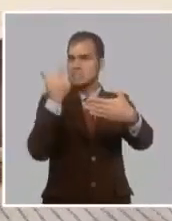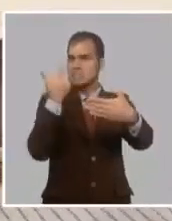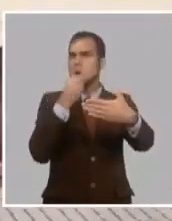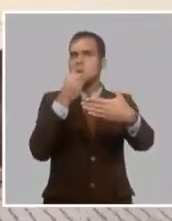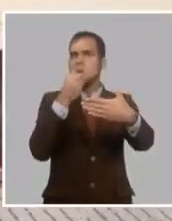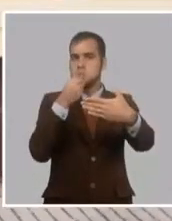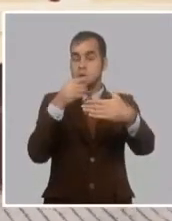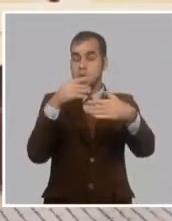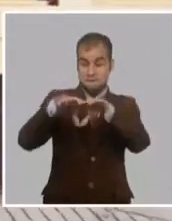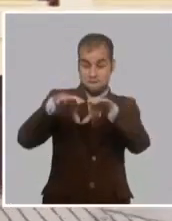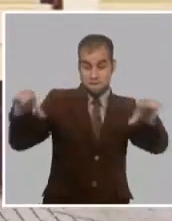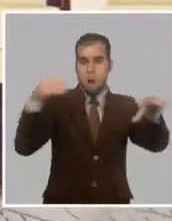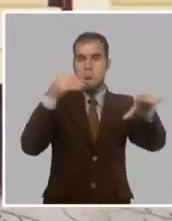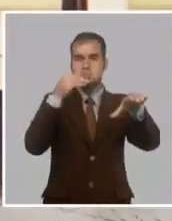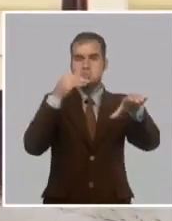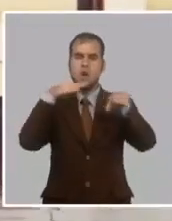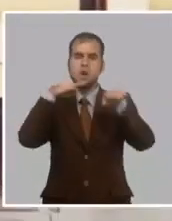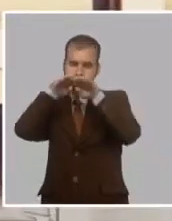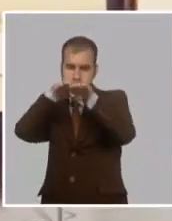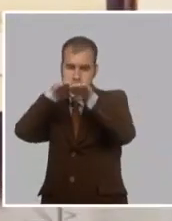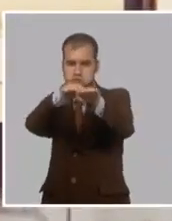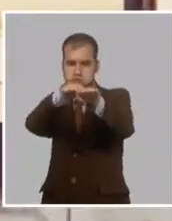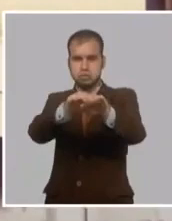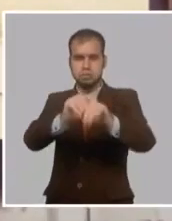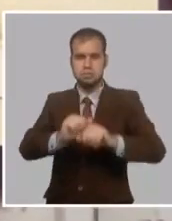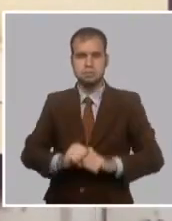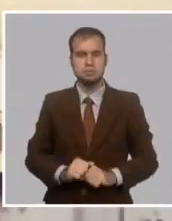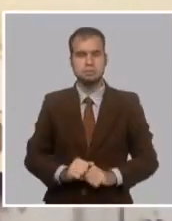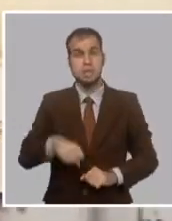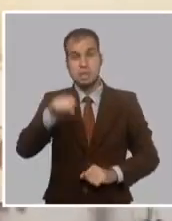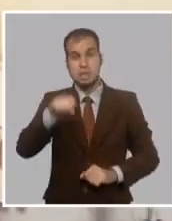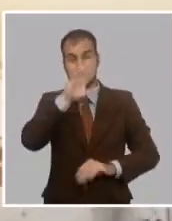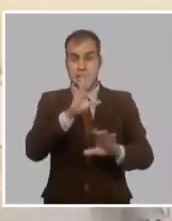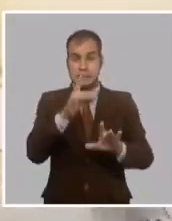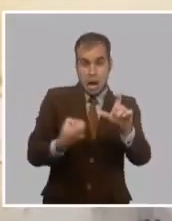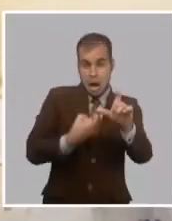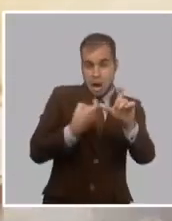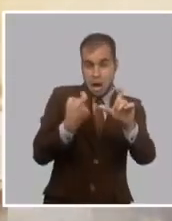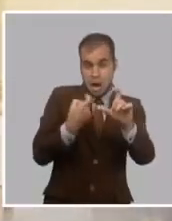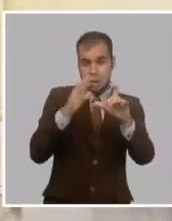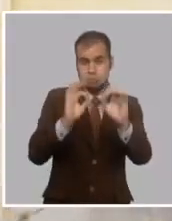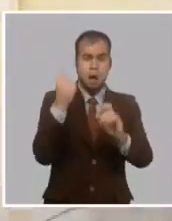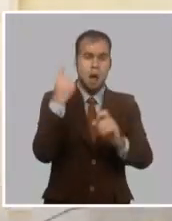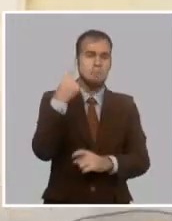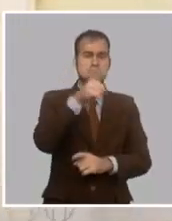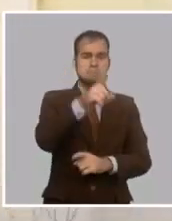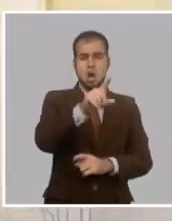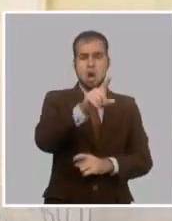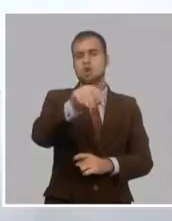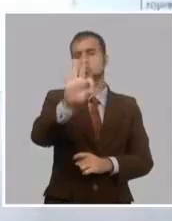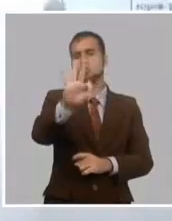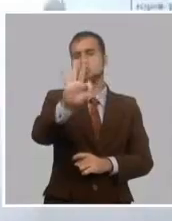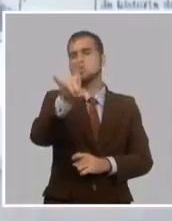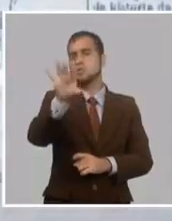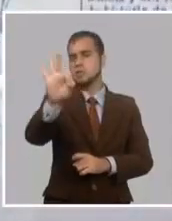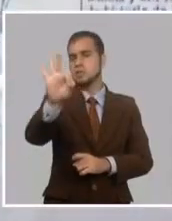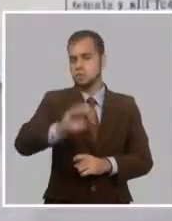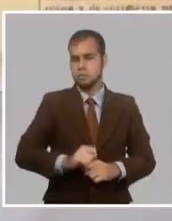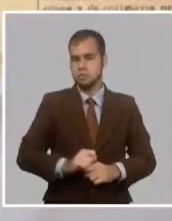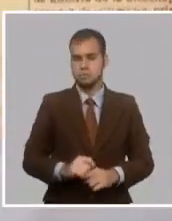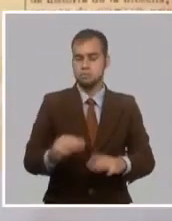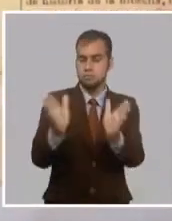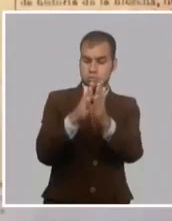ataúd en profundidad. Terminada la guerra necesaria en 1898, el diario El